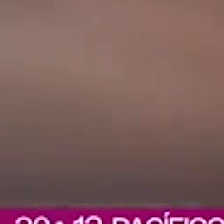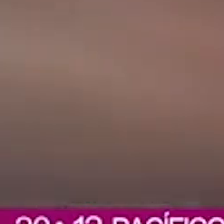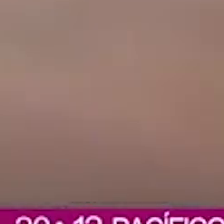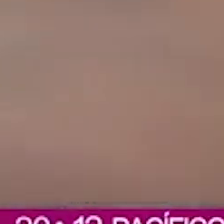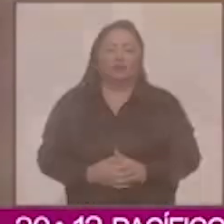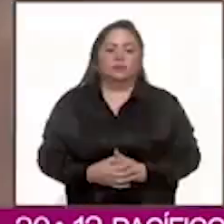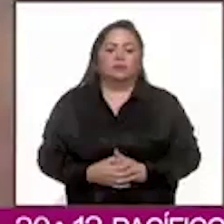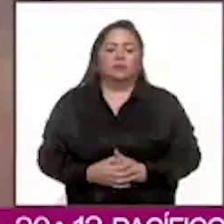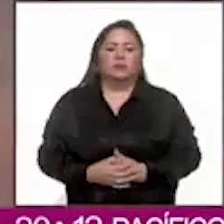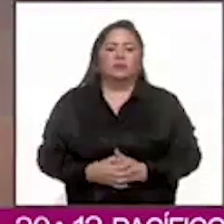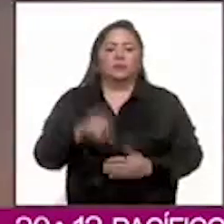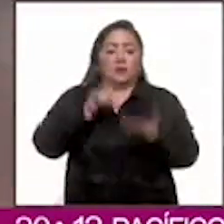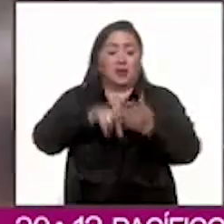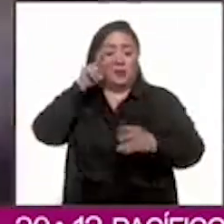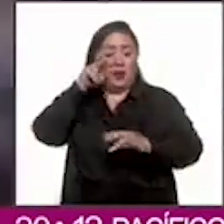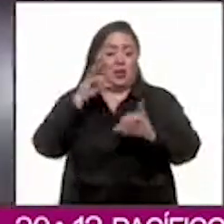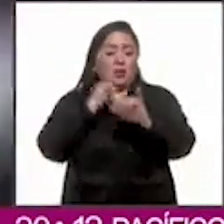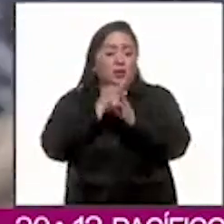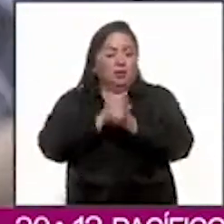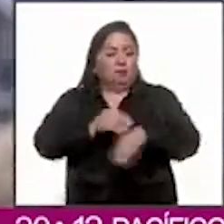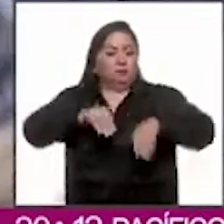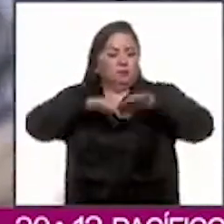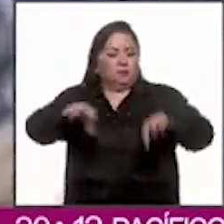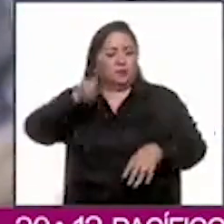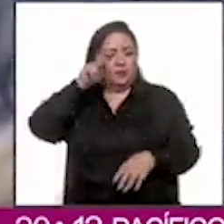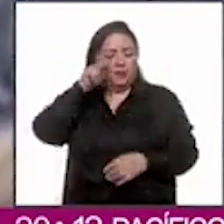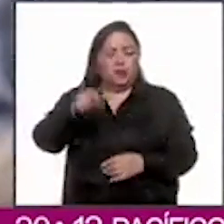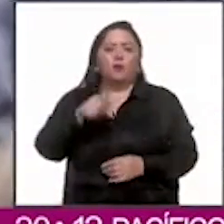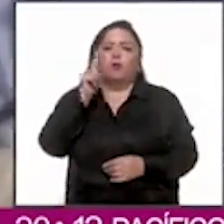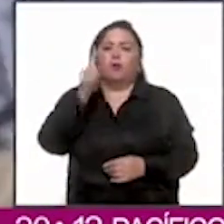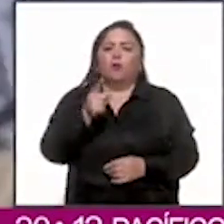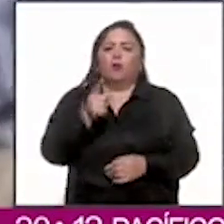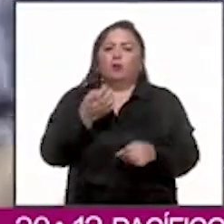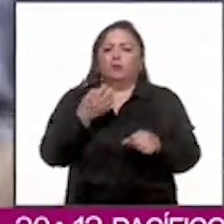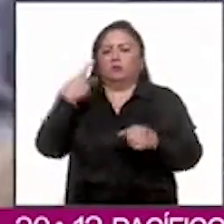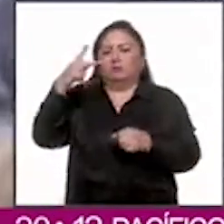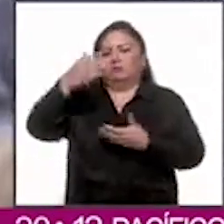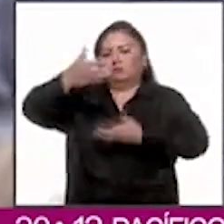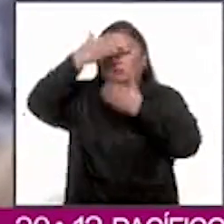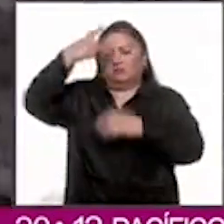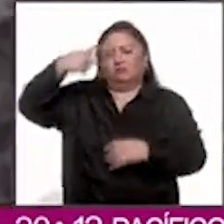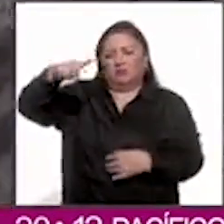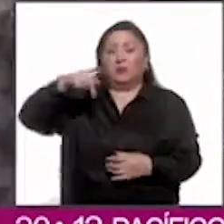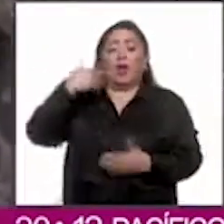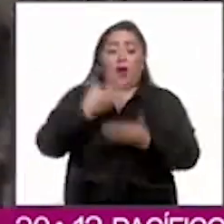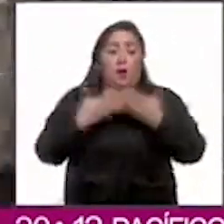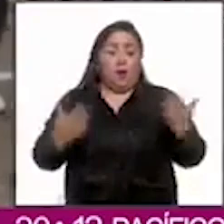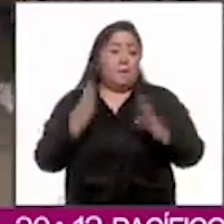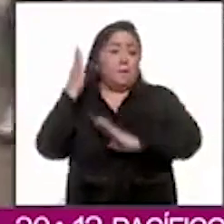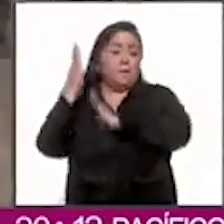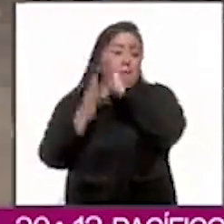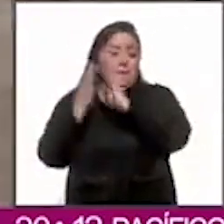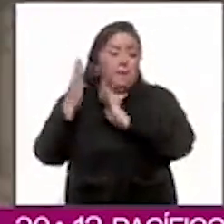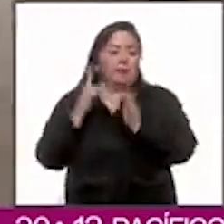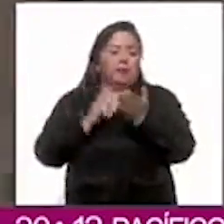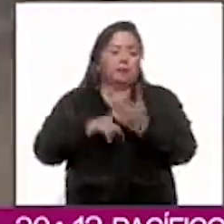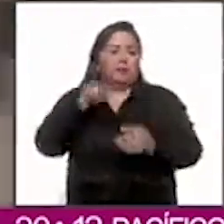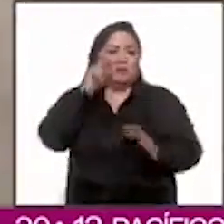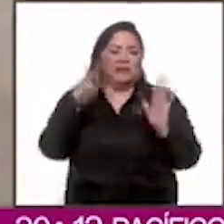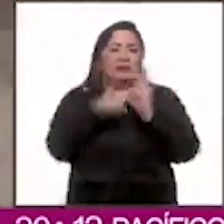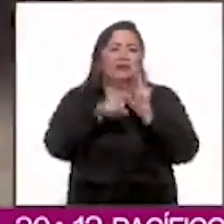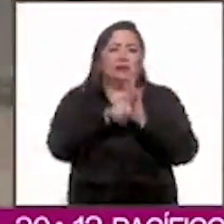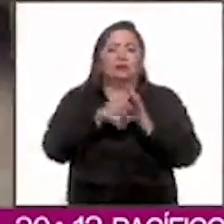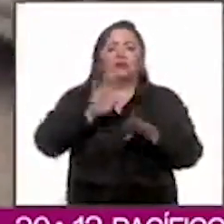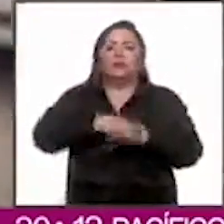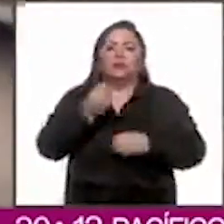Previamente, en redes, reivindicó el ataque a nombre del Estado Islámico. Bélgica elevó su nivel de alerta